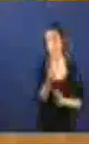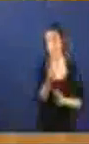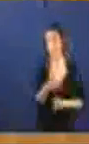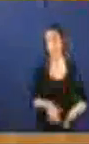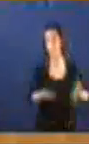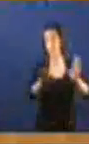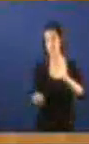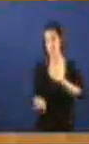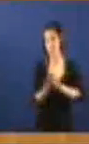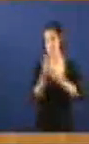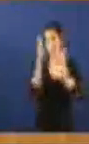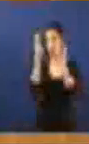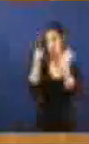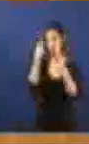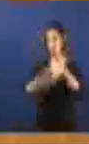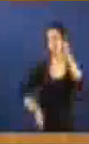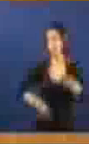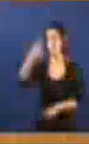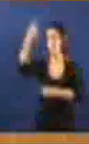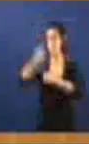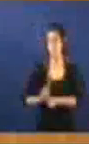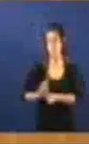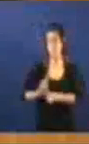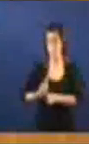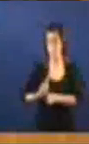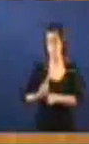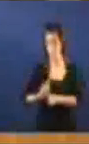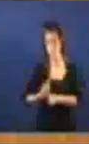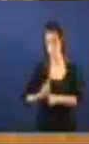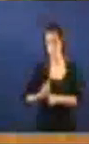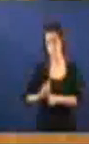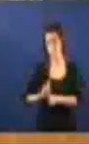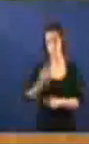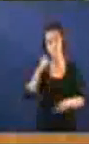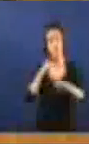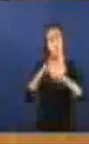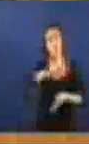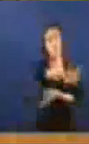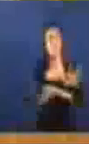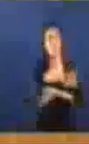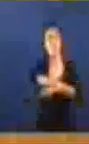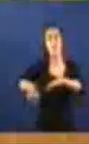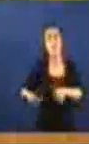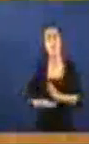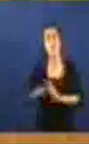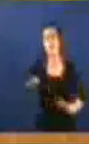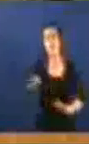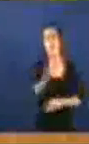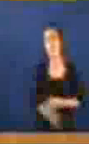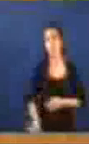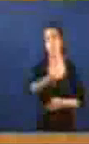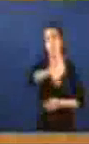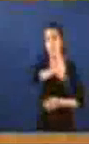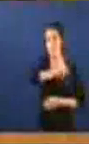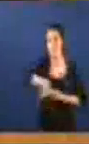Servilmente Ao que Leman de Facer Para desfeita Do saneamento De todas as finanzas Do estado español Da estafa